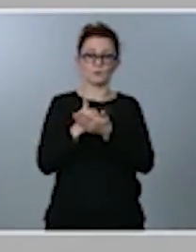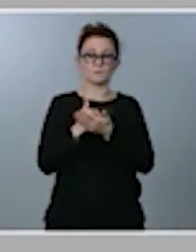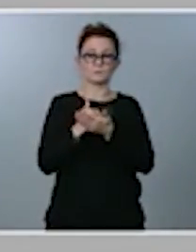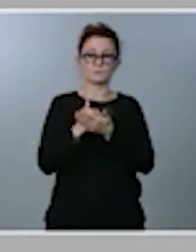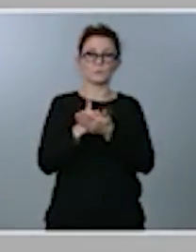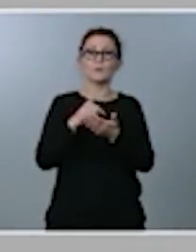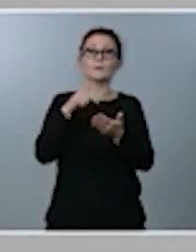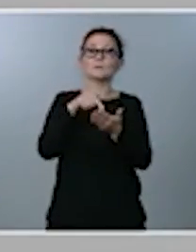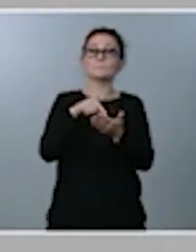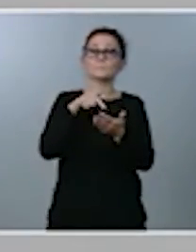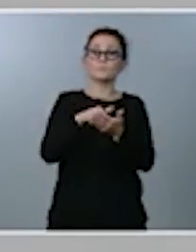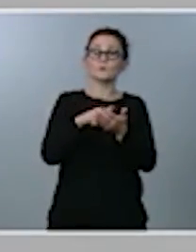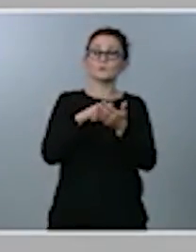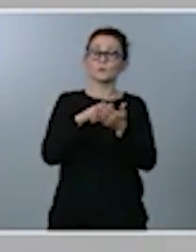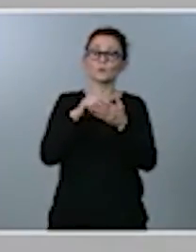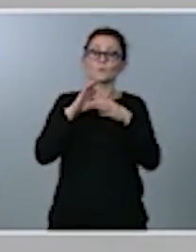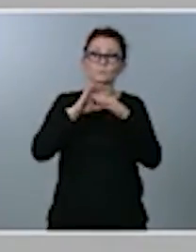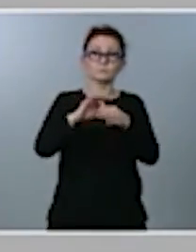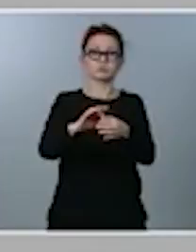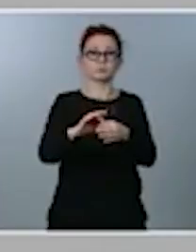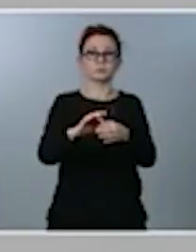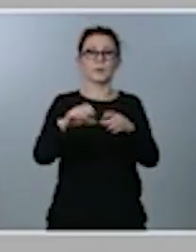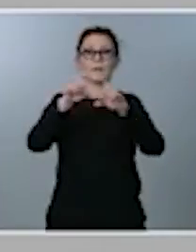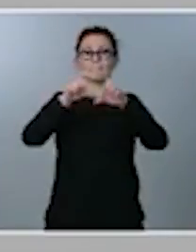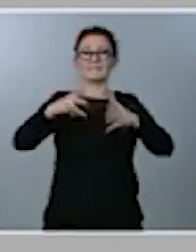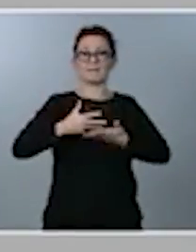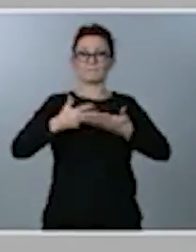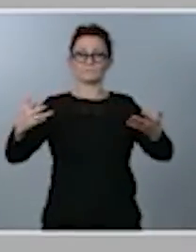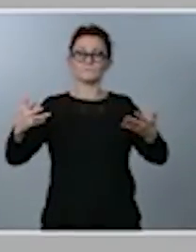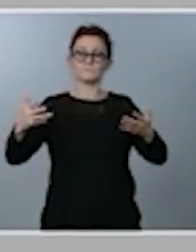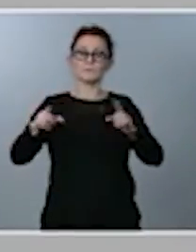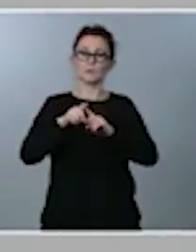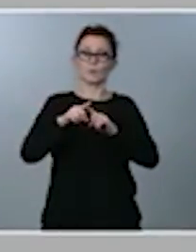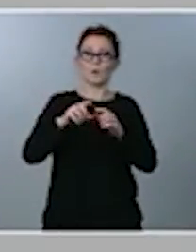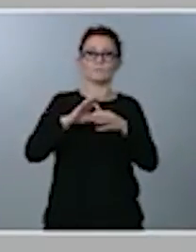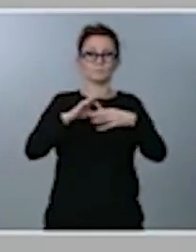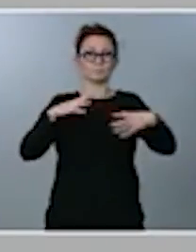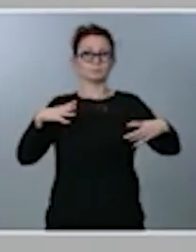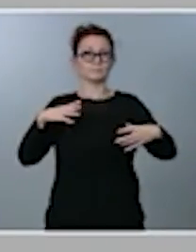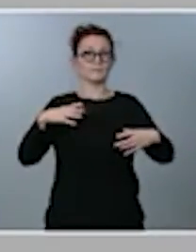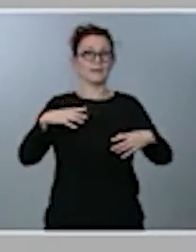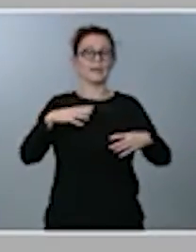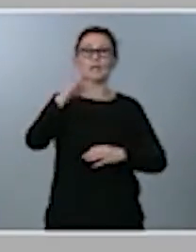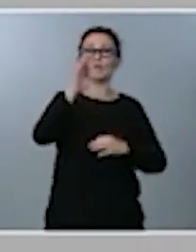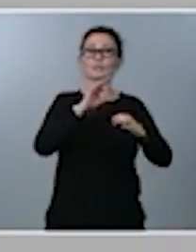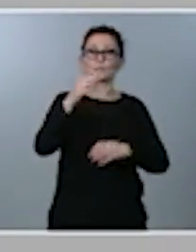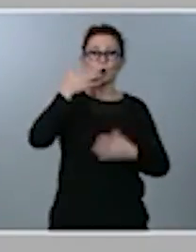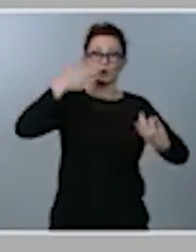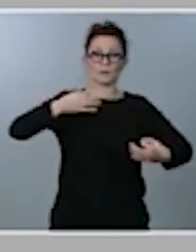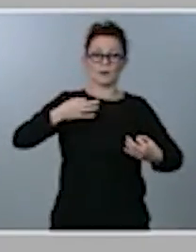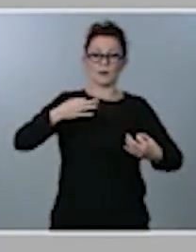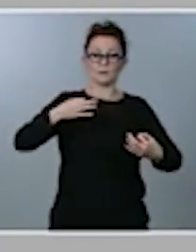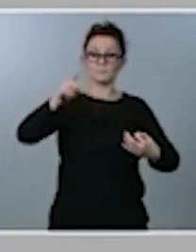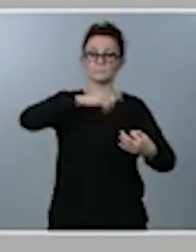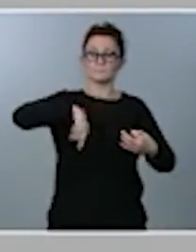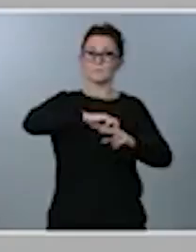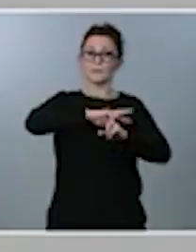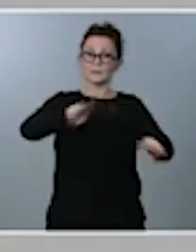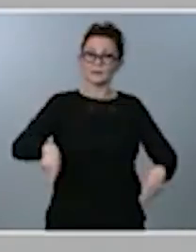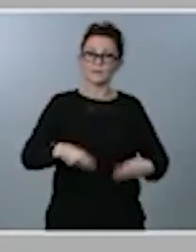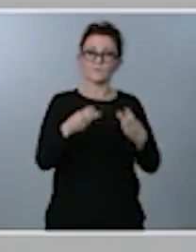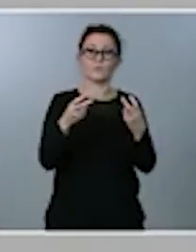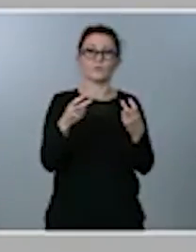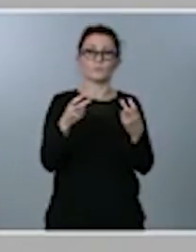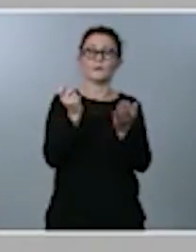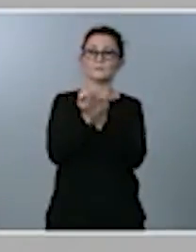especialmente entre las grandes empresas, esté alejado del tipo real. Abordaremos esa reforma tributaria en profundidad a partir de las